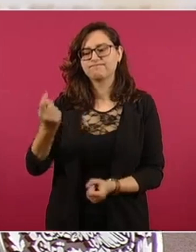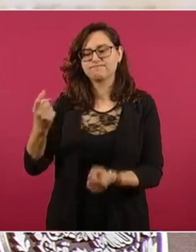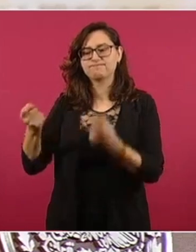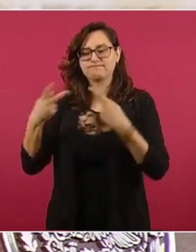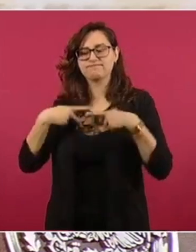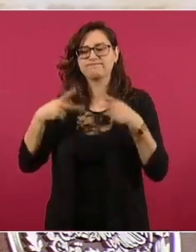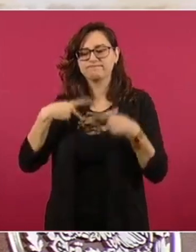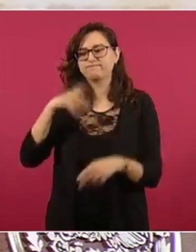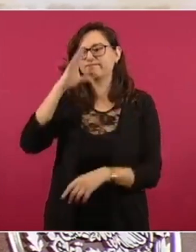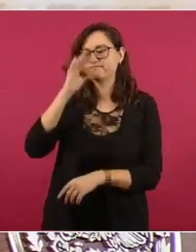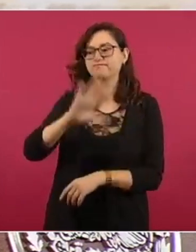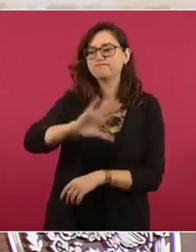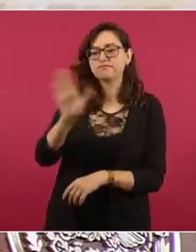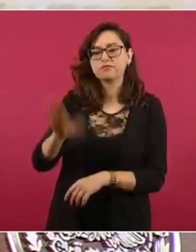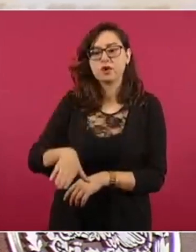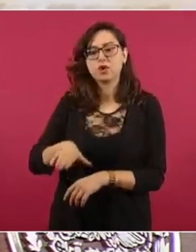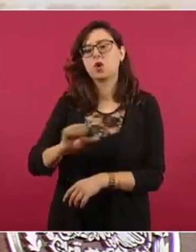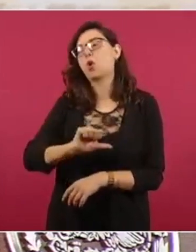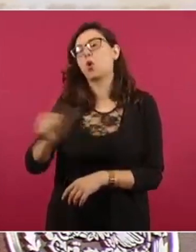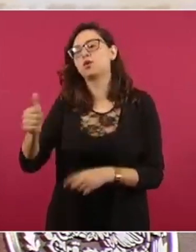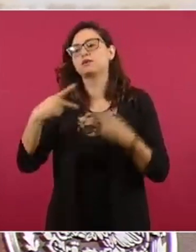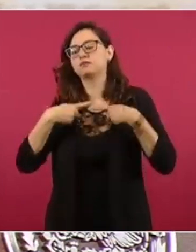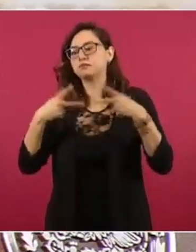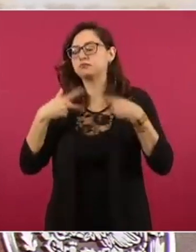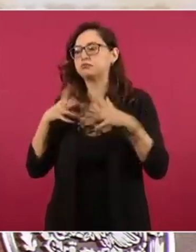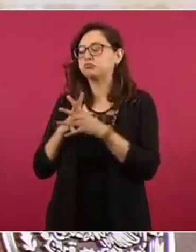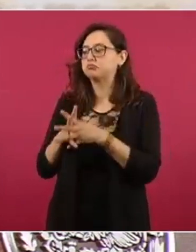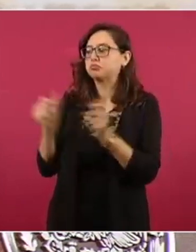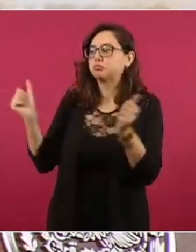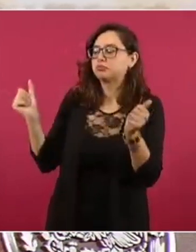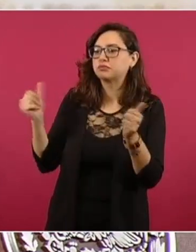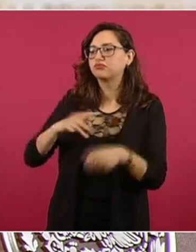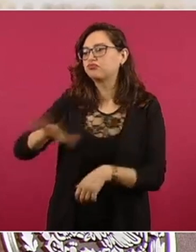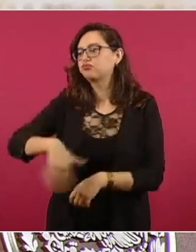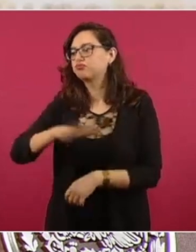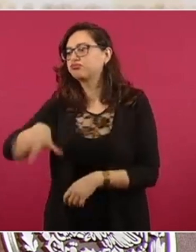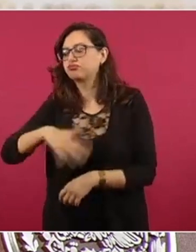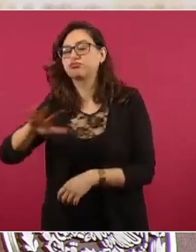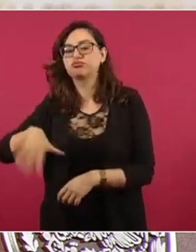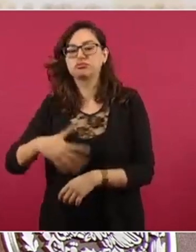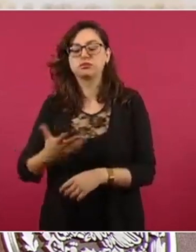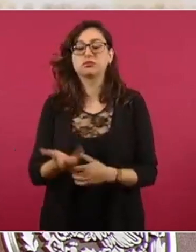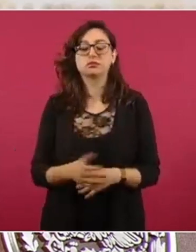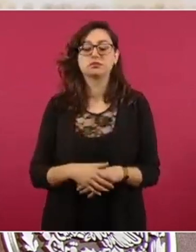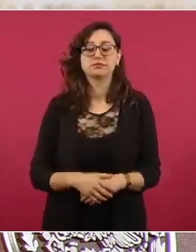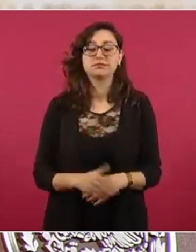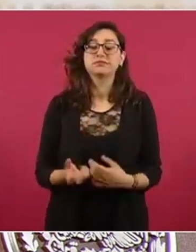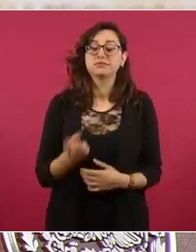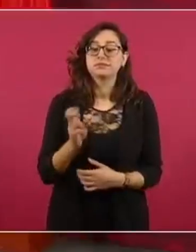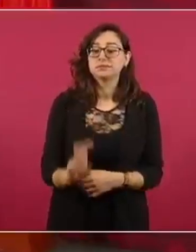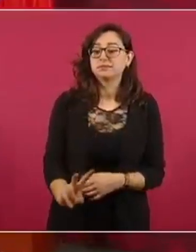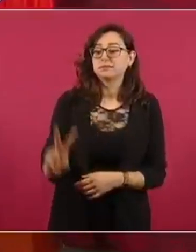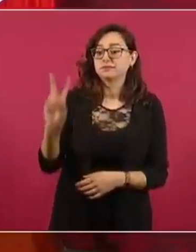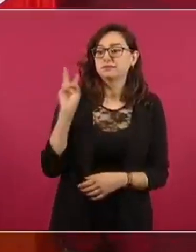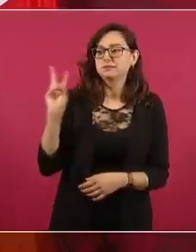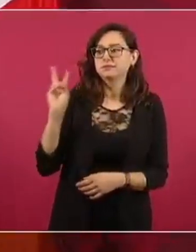desaparecidas. Estamos desde el viernes atendiendo